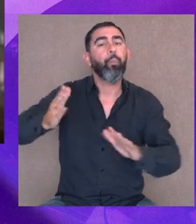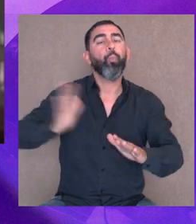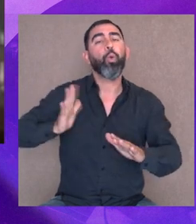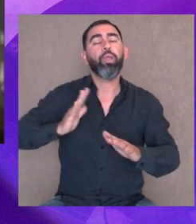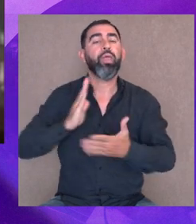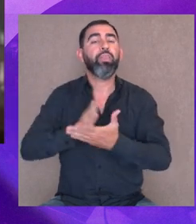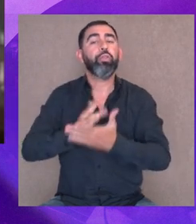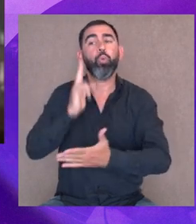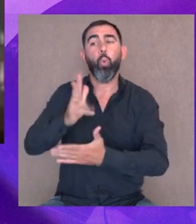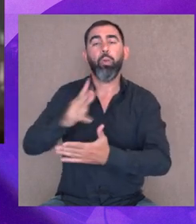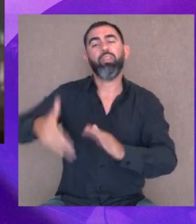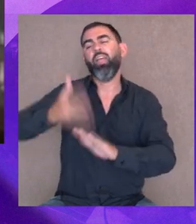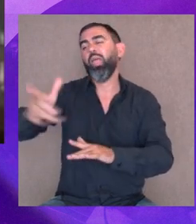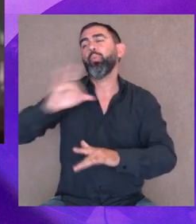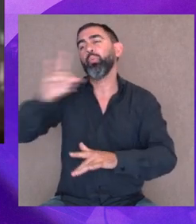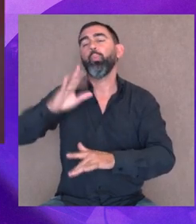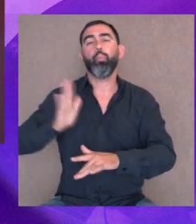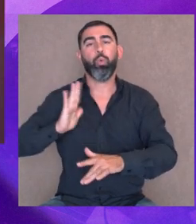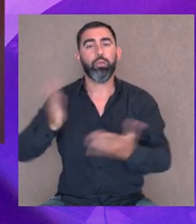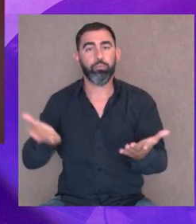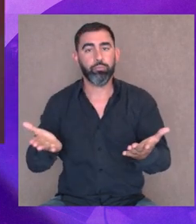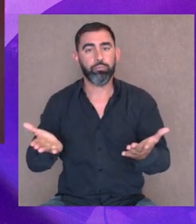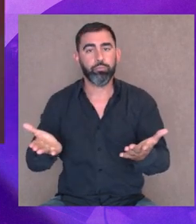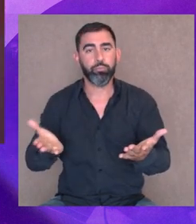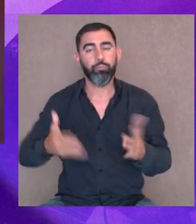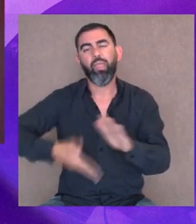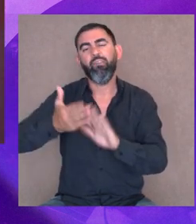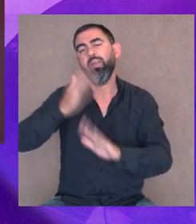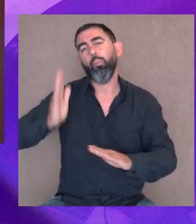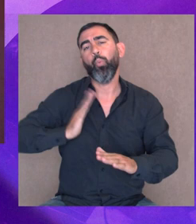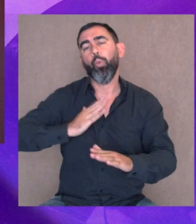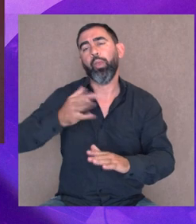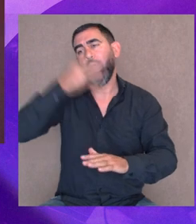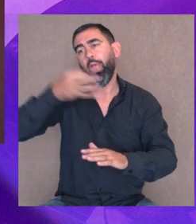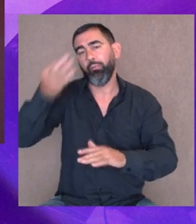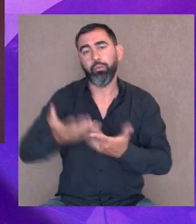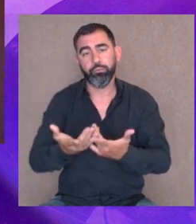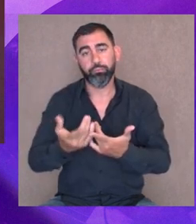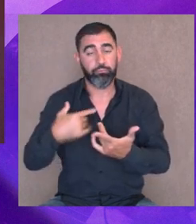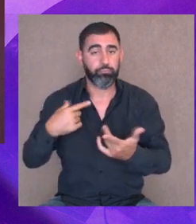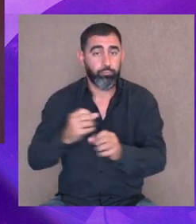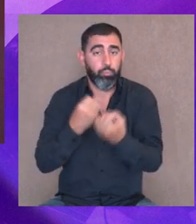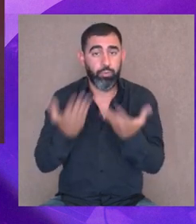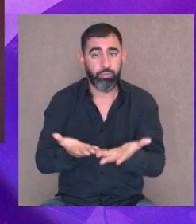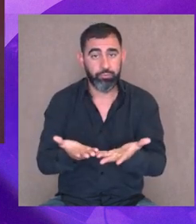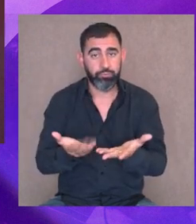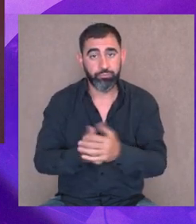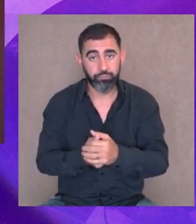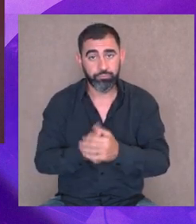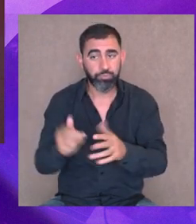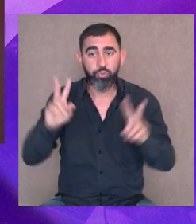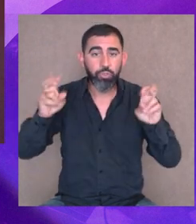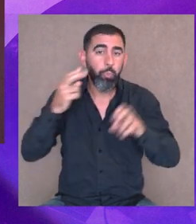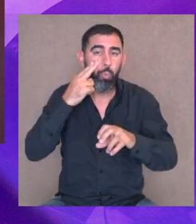tú vas a la Comisión de Derechos Humanos y estás lleno de mujeres, ¿no? Claro. Que vayan las mujeres a hablar de esto, que vayan las mujeres, no,